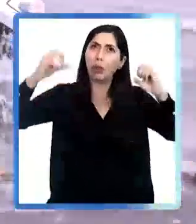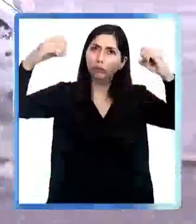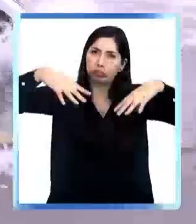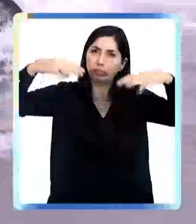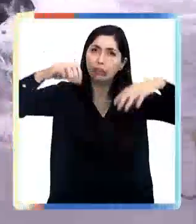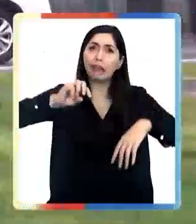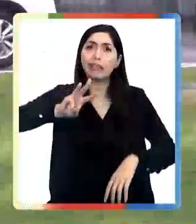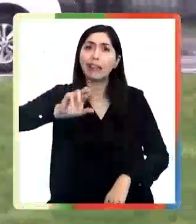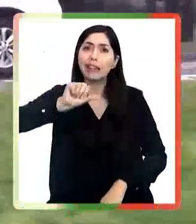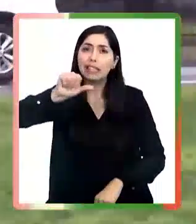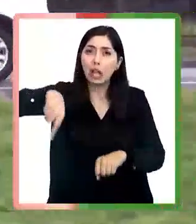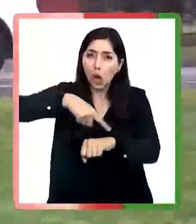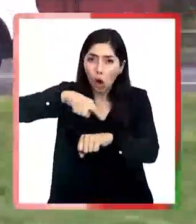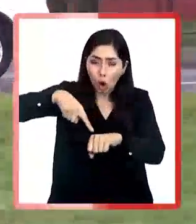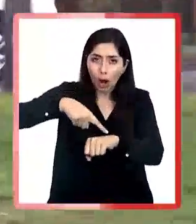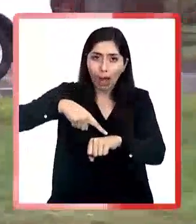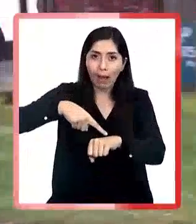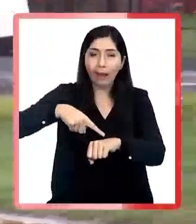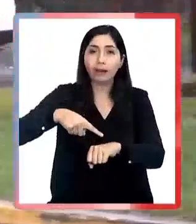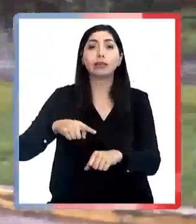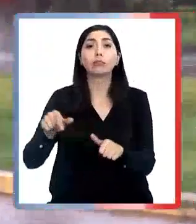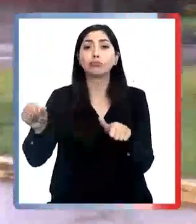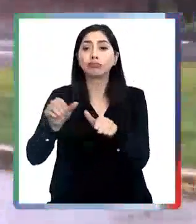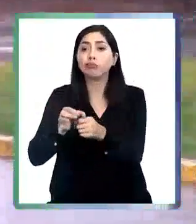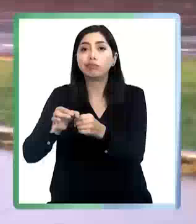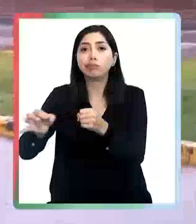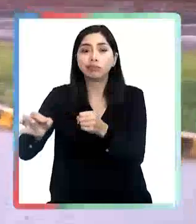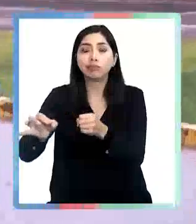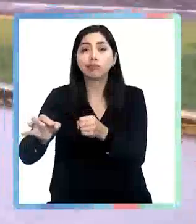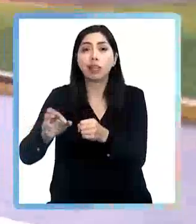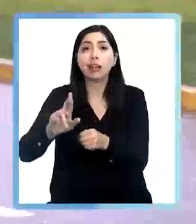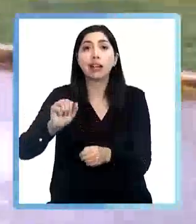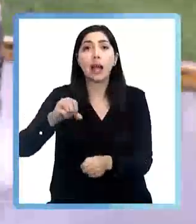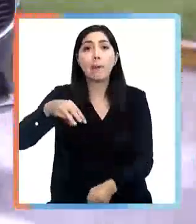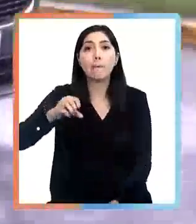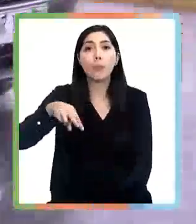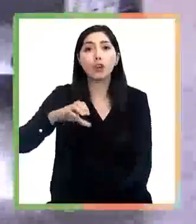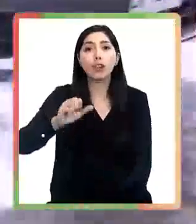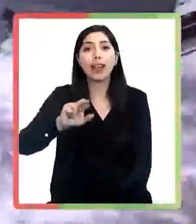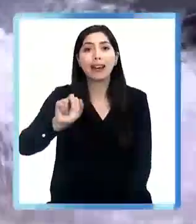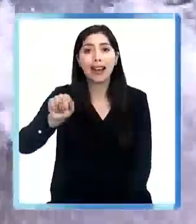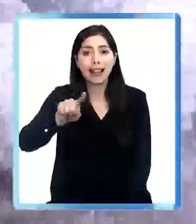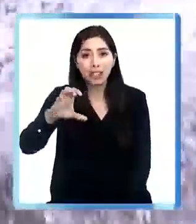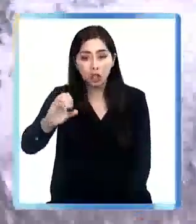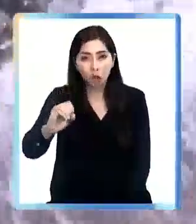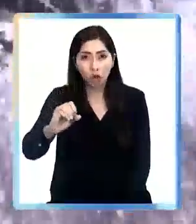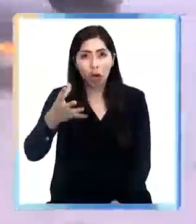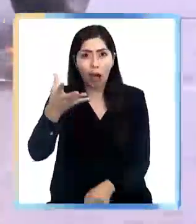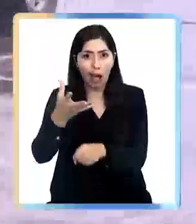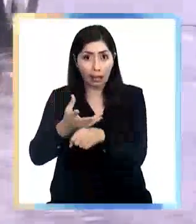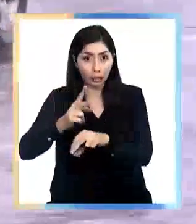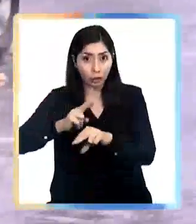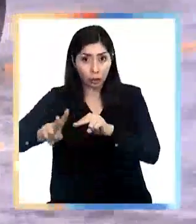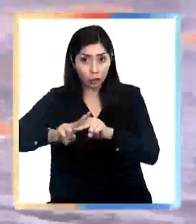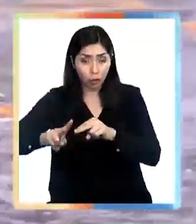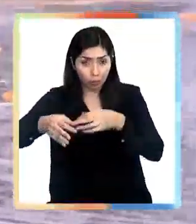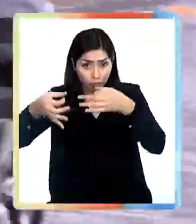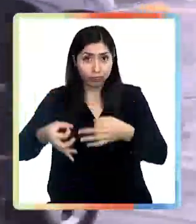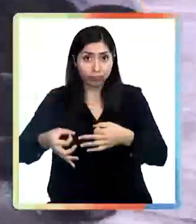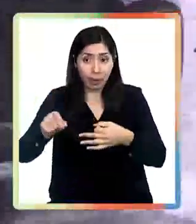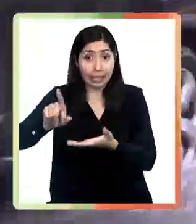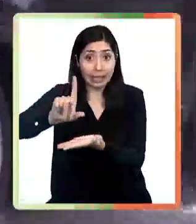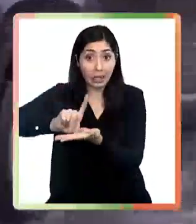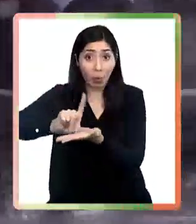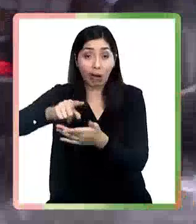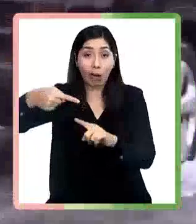horas. Ramón Carrasco, a la altura de Chancalda, cátedra de anegamiento, aquí se ha buscado una solución definitiva para que este sector